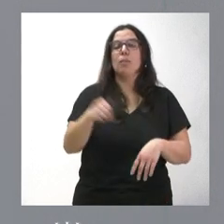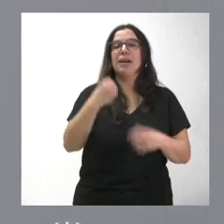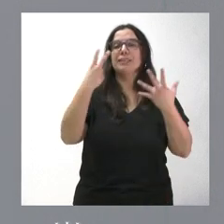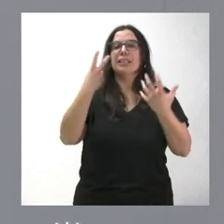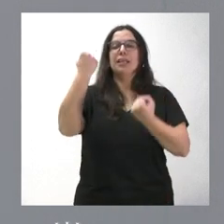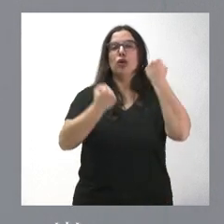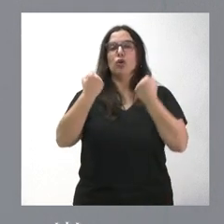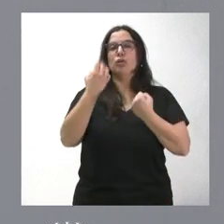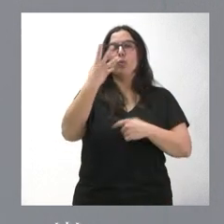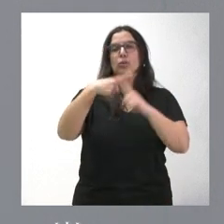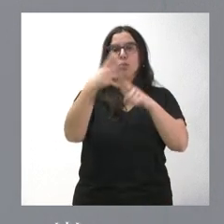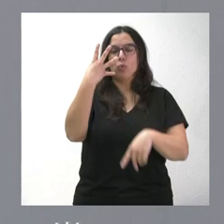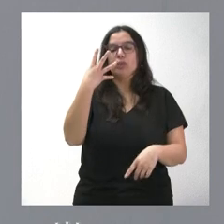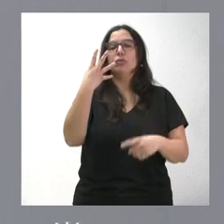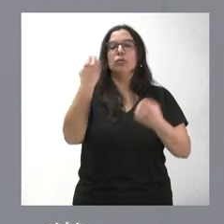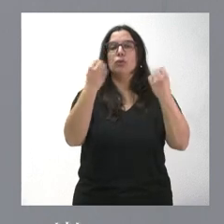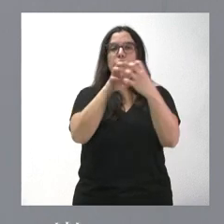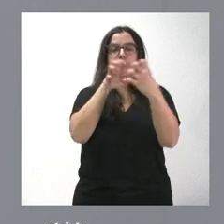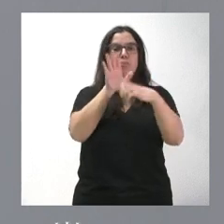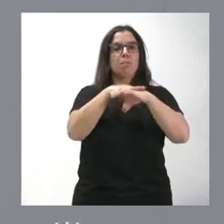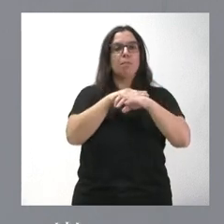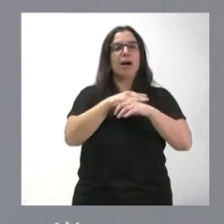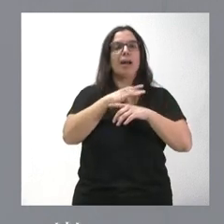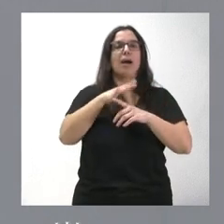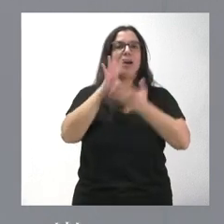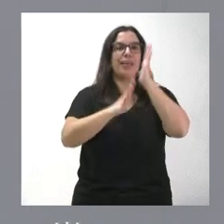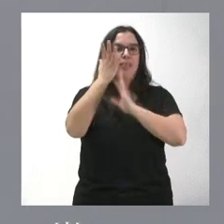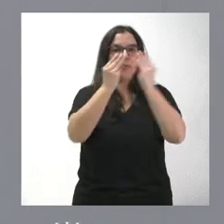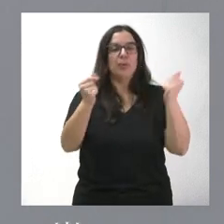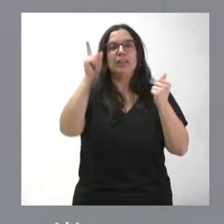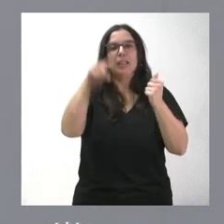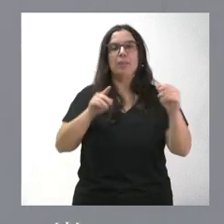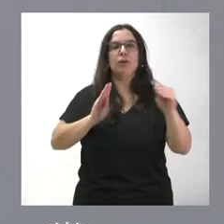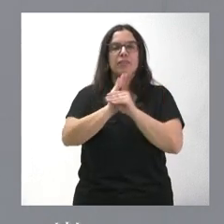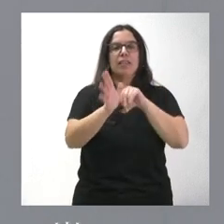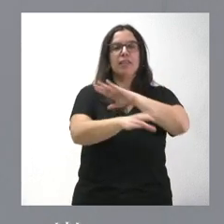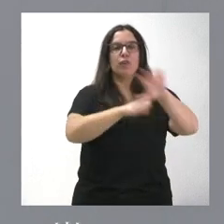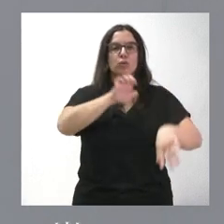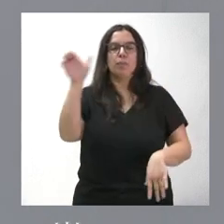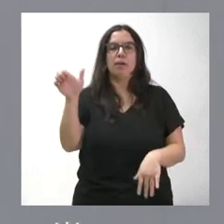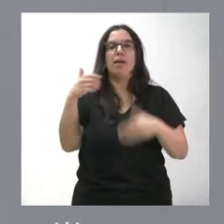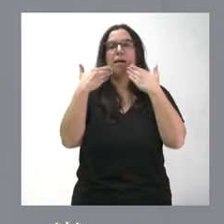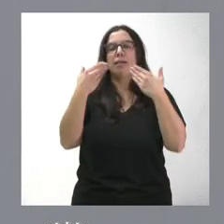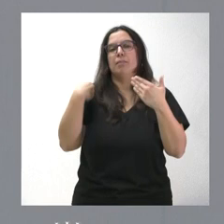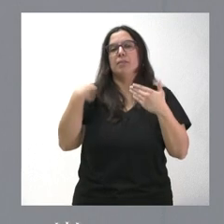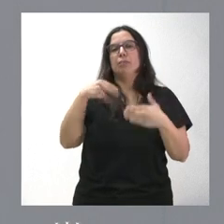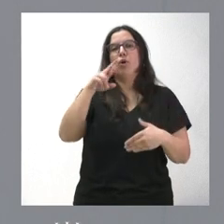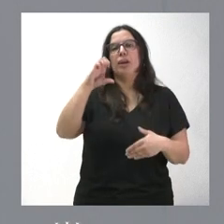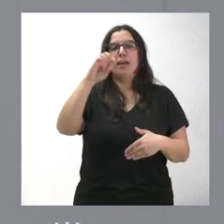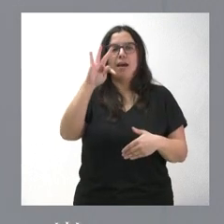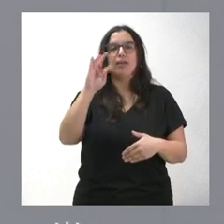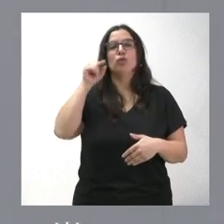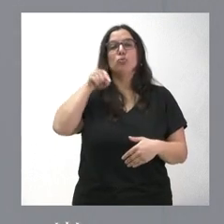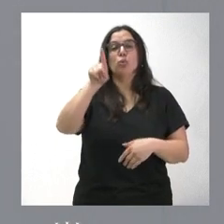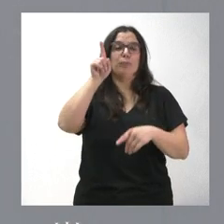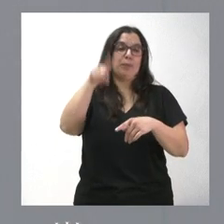4x4 pick-up en materia de extinción de incendios. También se financian con fondos europeos, en este caso del RIAC-U, y es plenamente